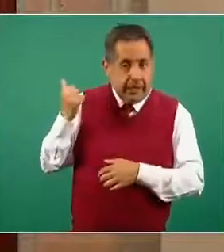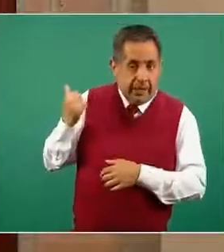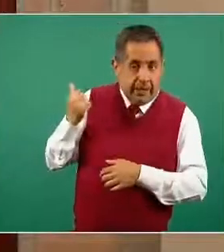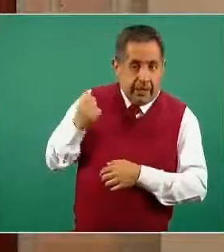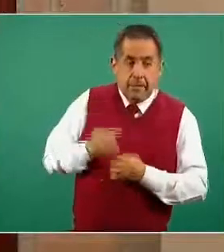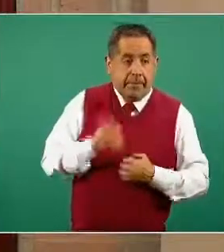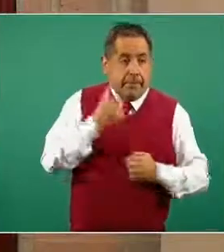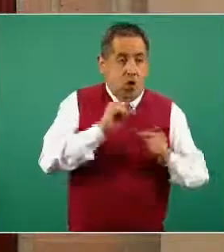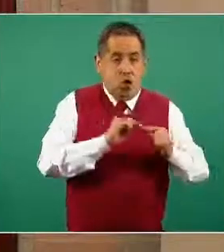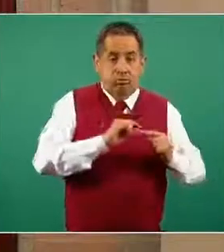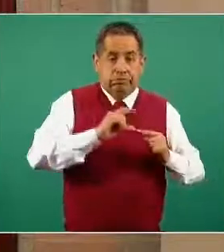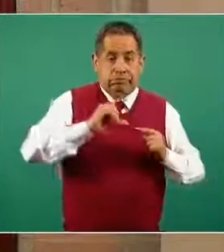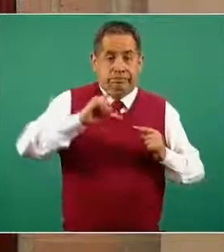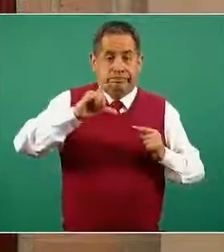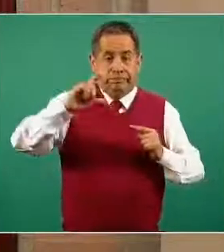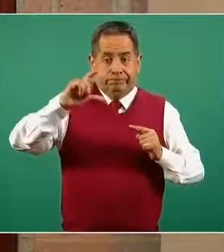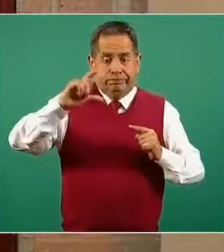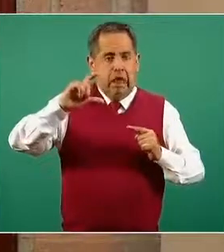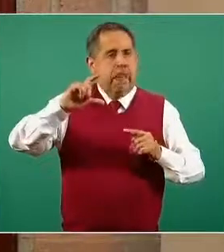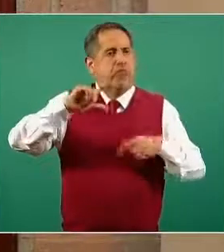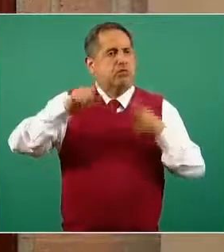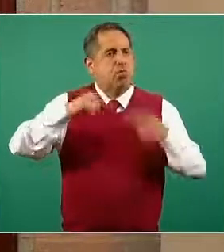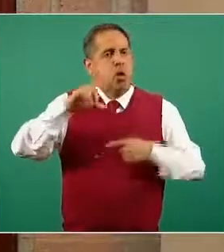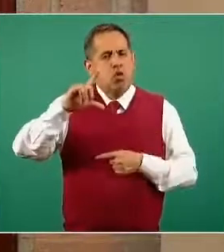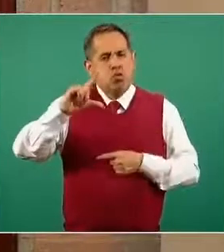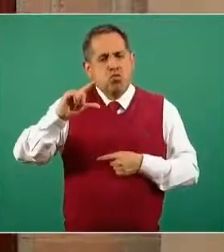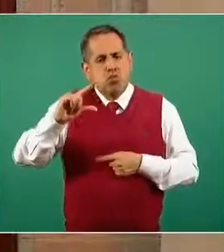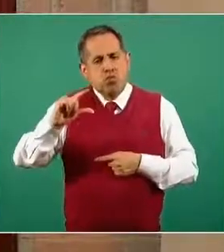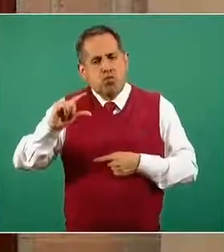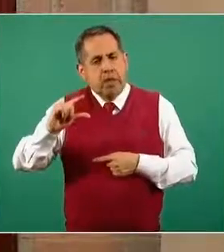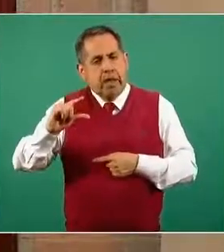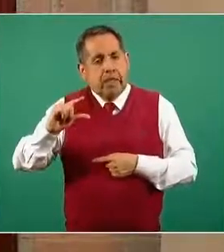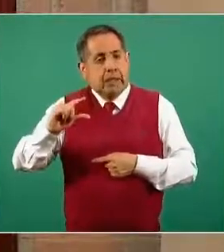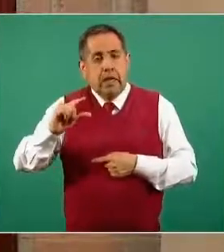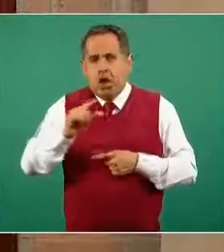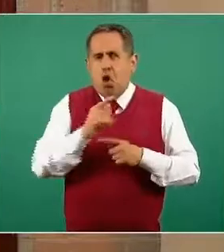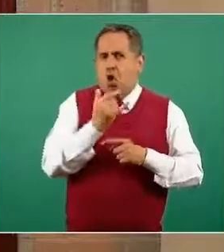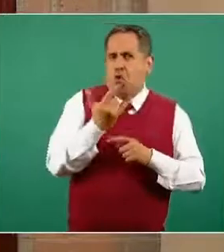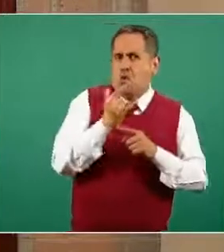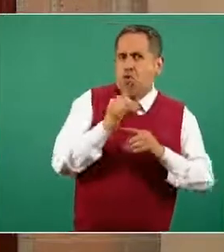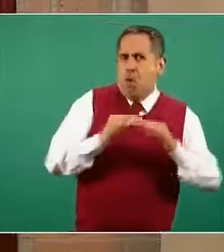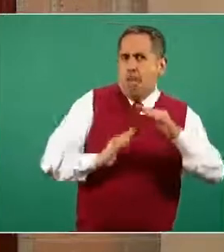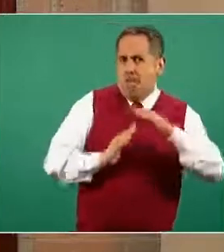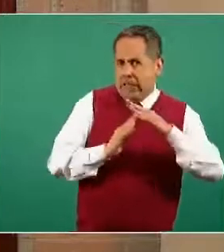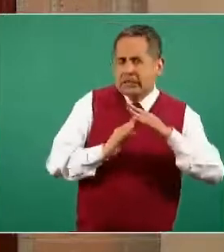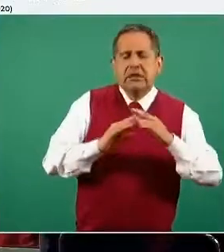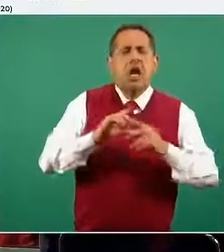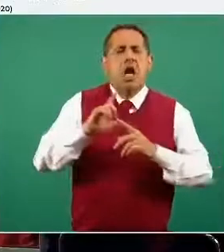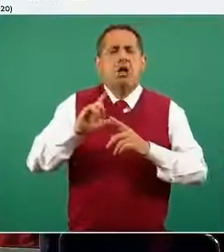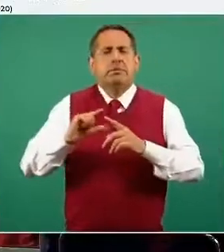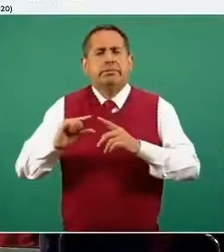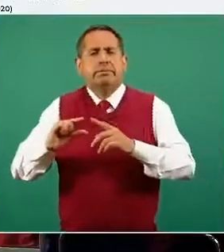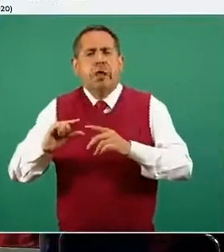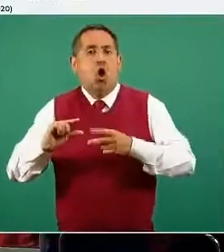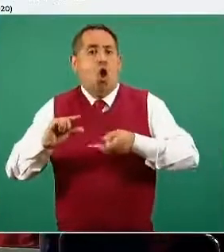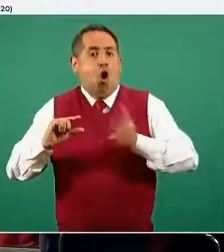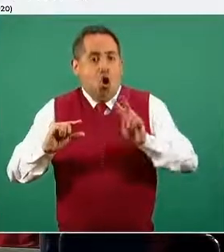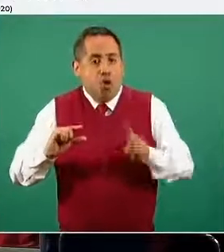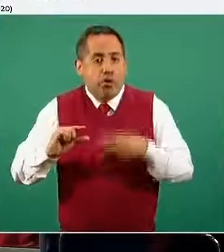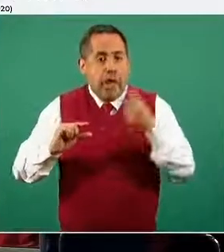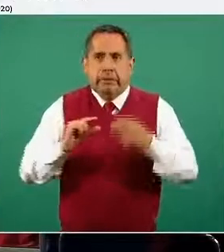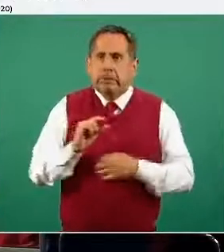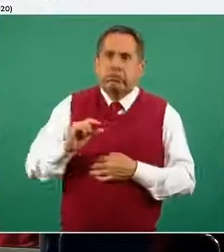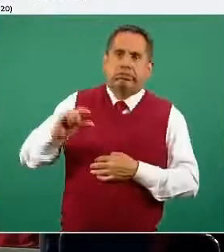incremento que tuvimos, un primer ACME en el mes de julio, que posteriormente también disminuyó y luego nuevamente se